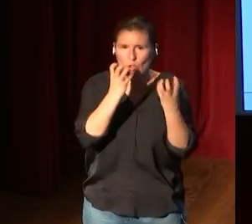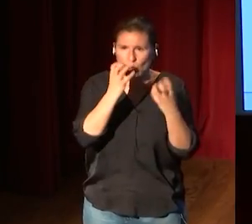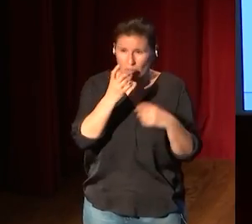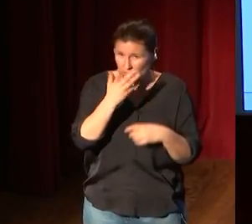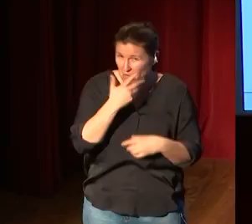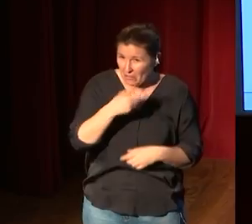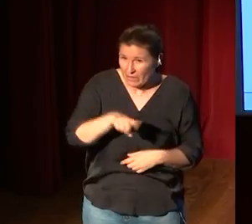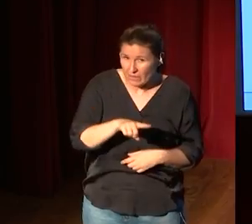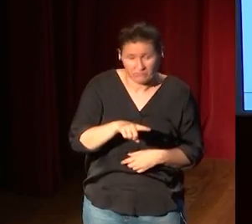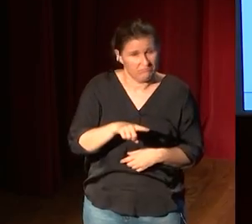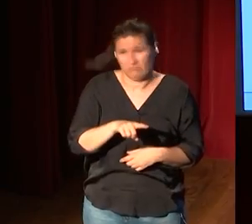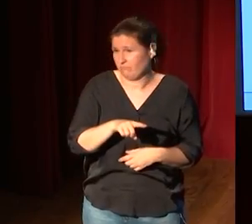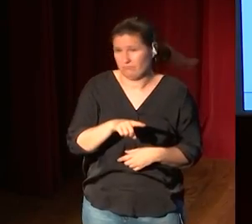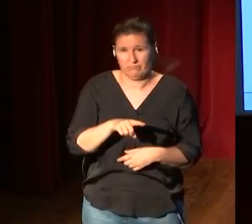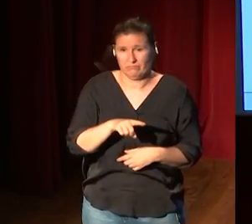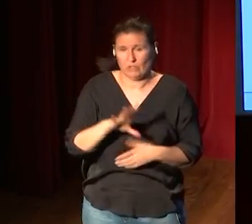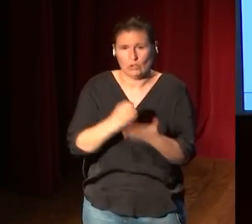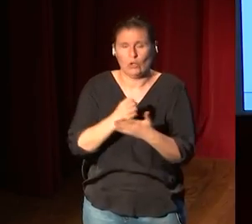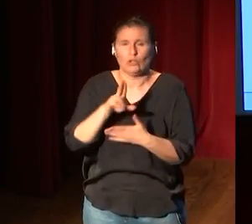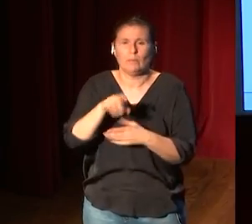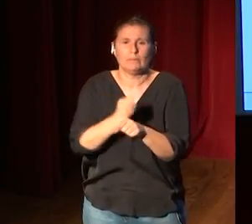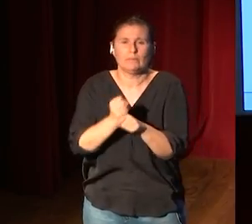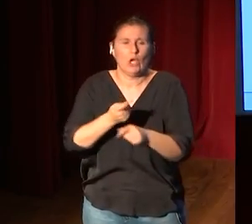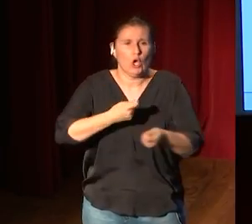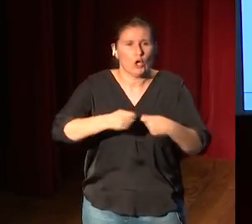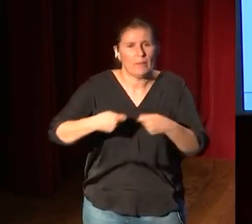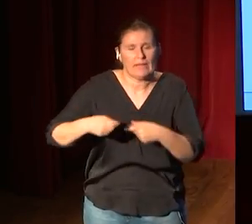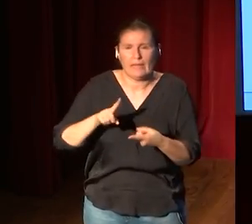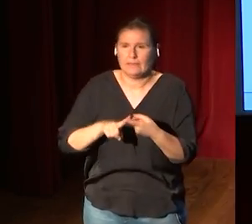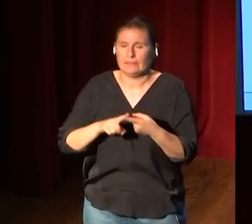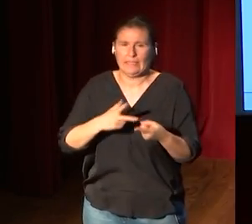son todos comerciales derecho